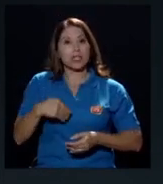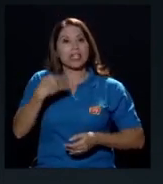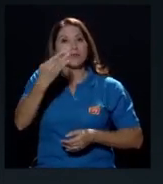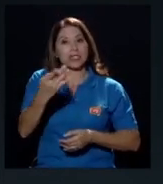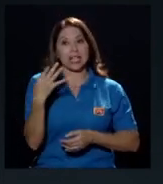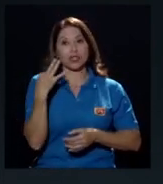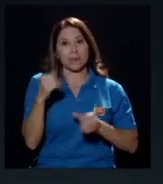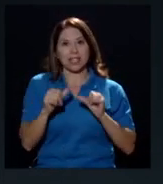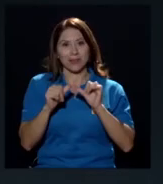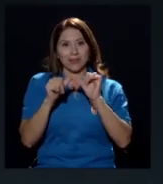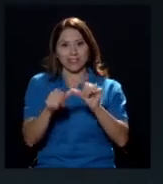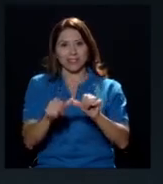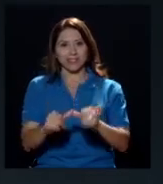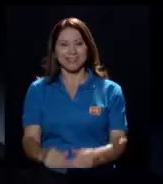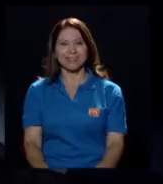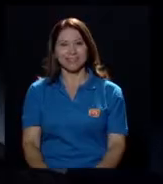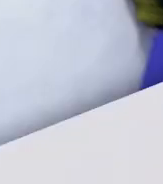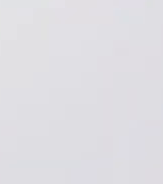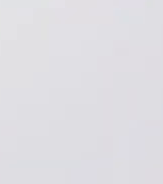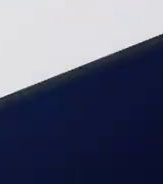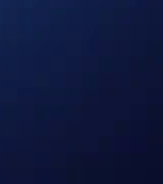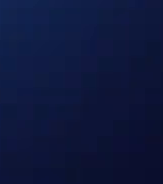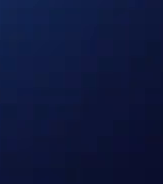canal nos invite a hacerlo. Regresamos.